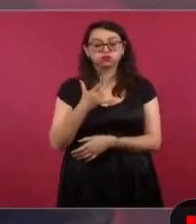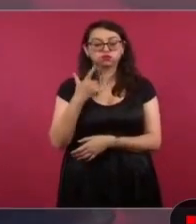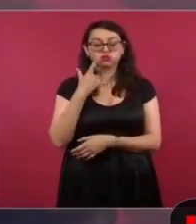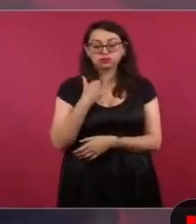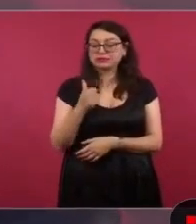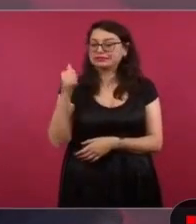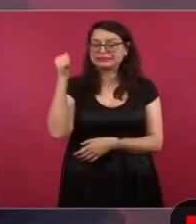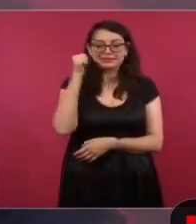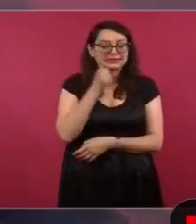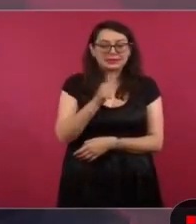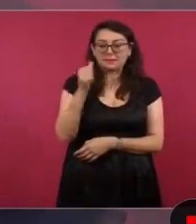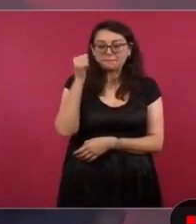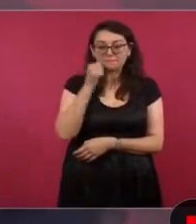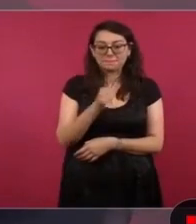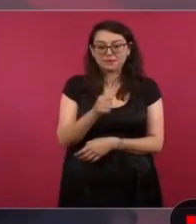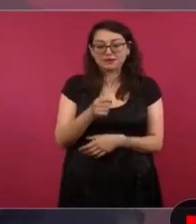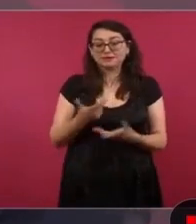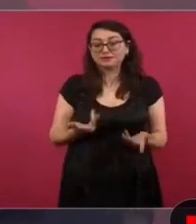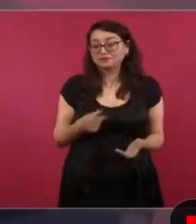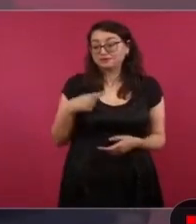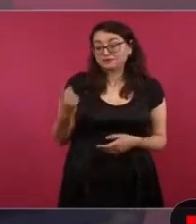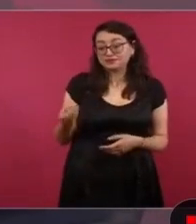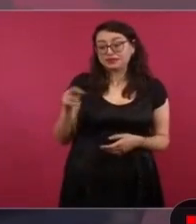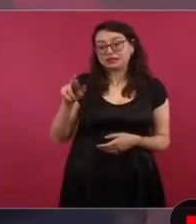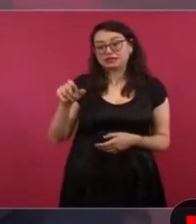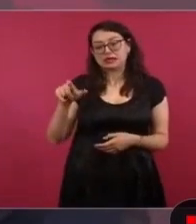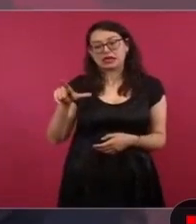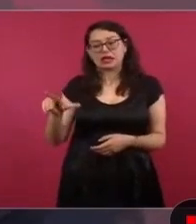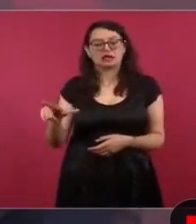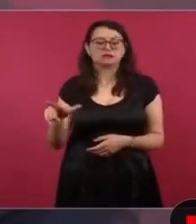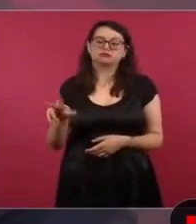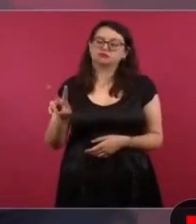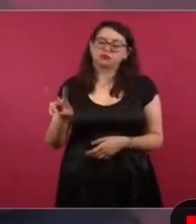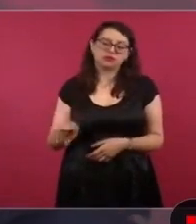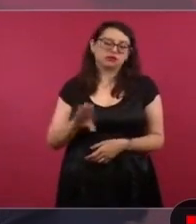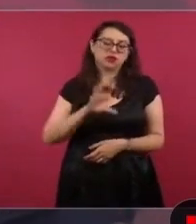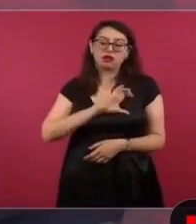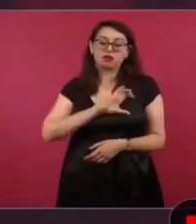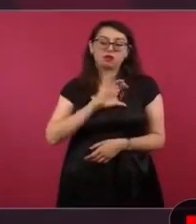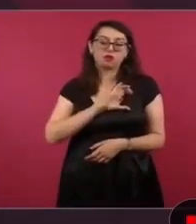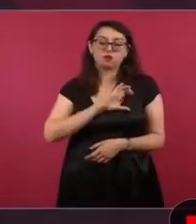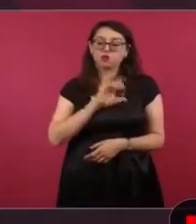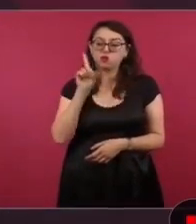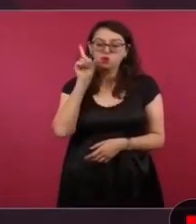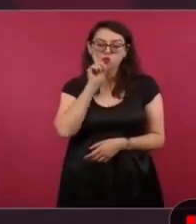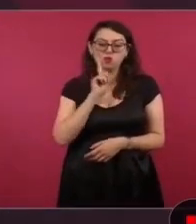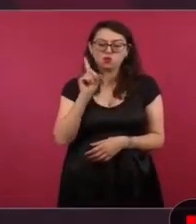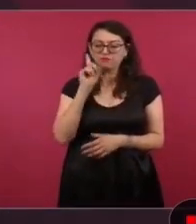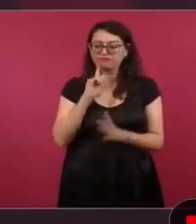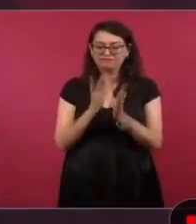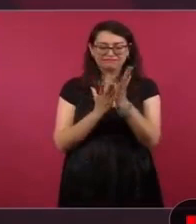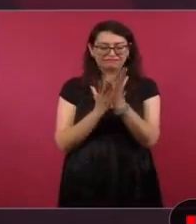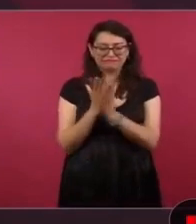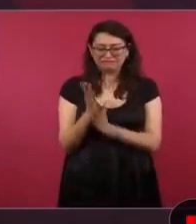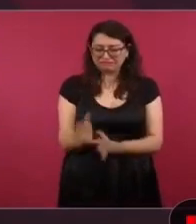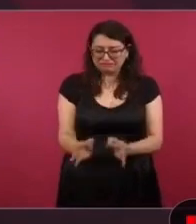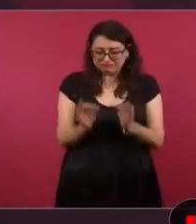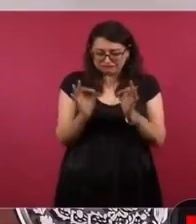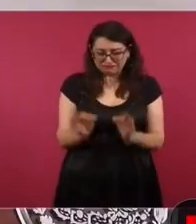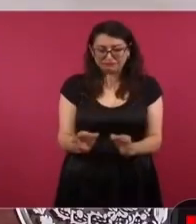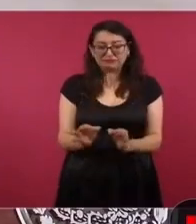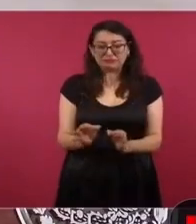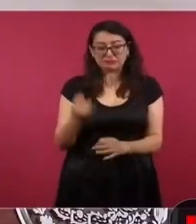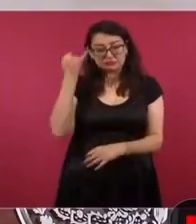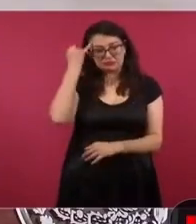Y Raquel la queremos mucho y es una mujer íntegra, con